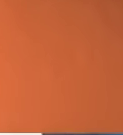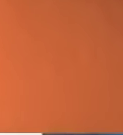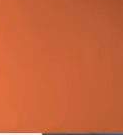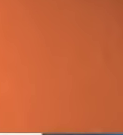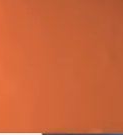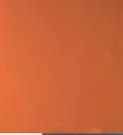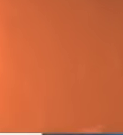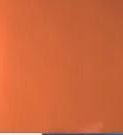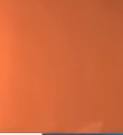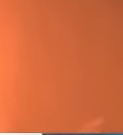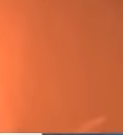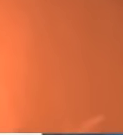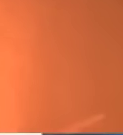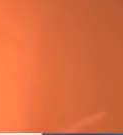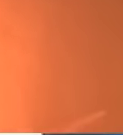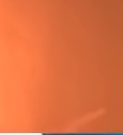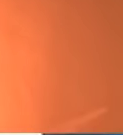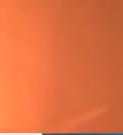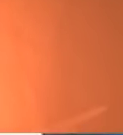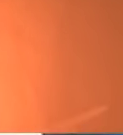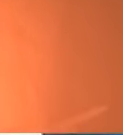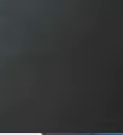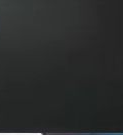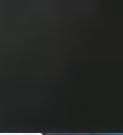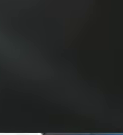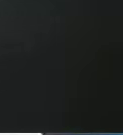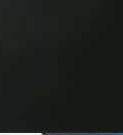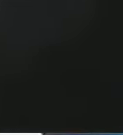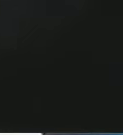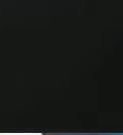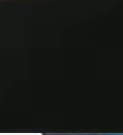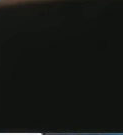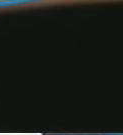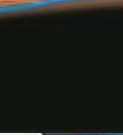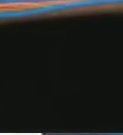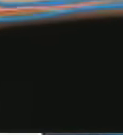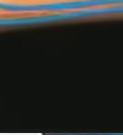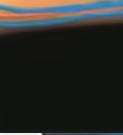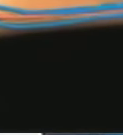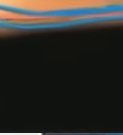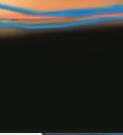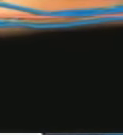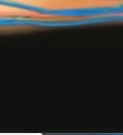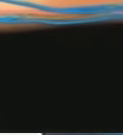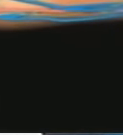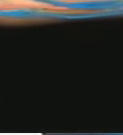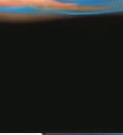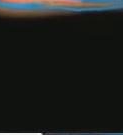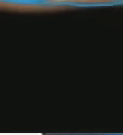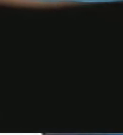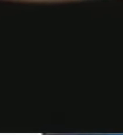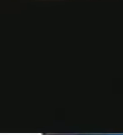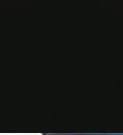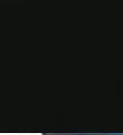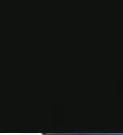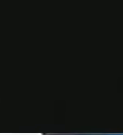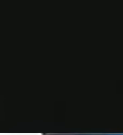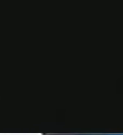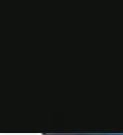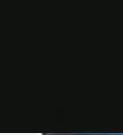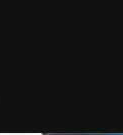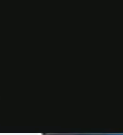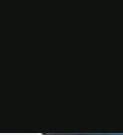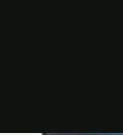control de esta enfermedad. La diabetes es una enfermedad crónica que aparece cuando el páncreas no produce insulina